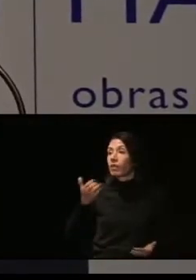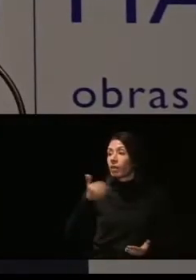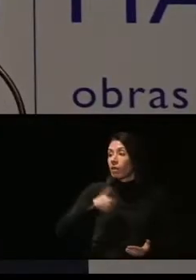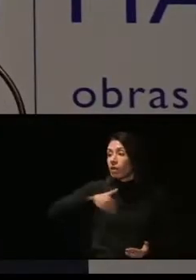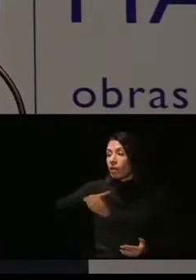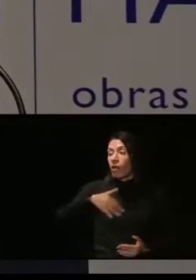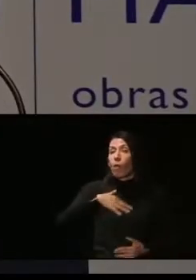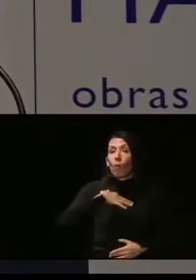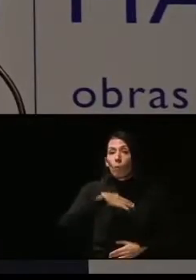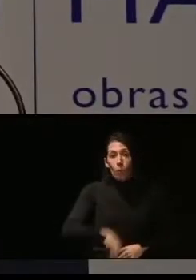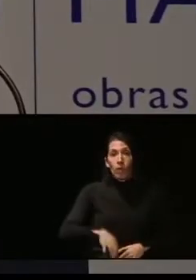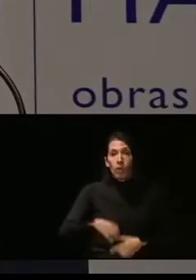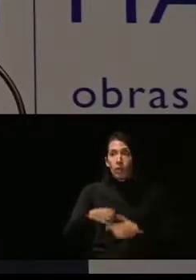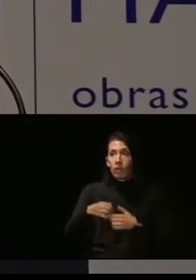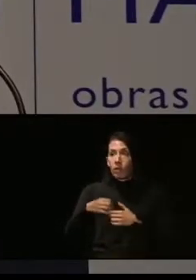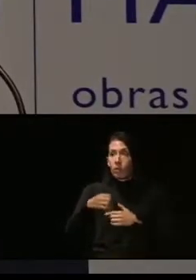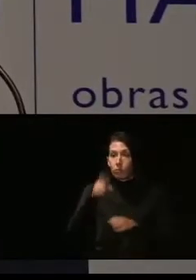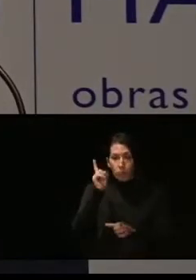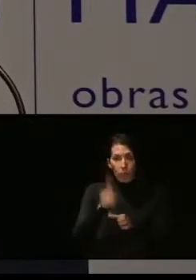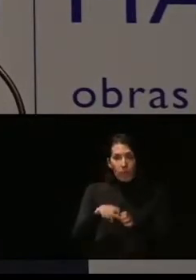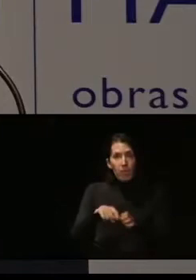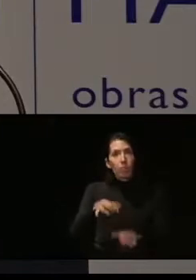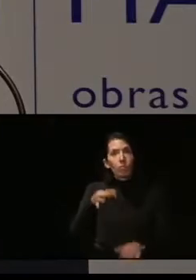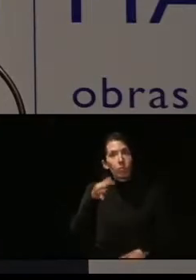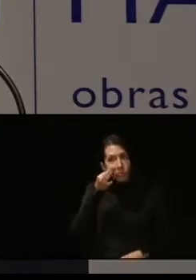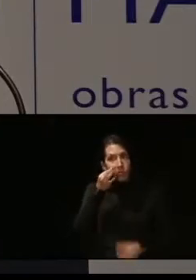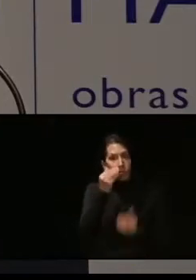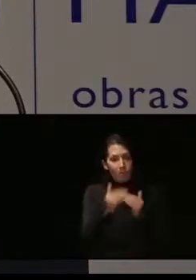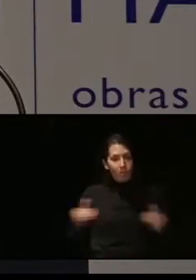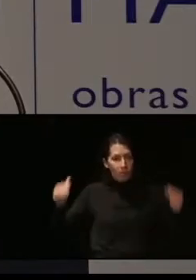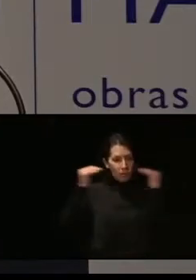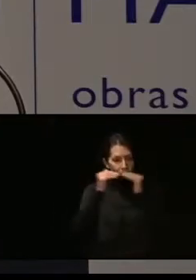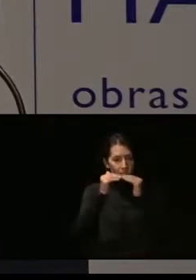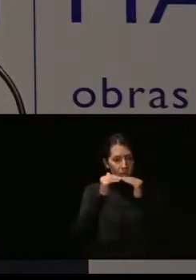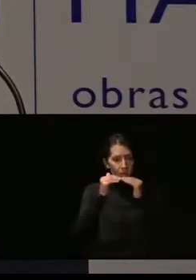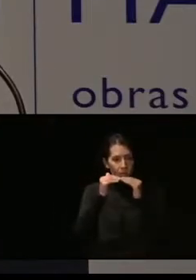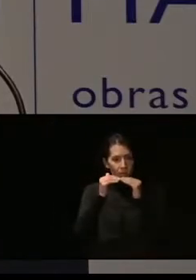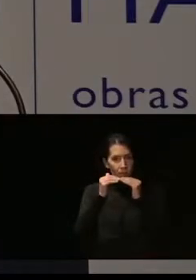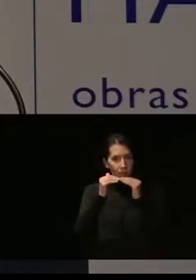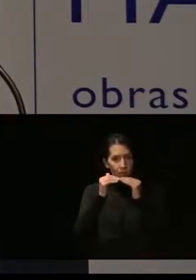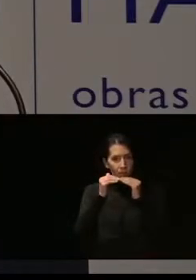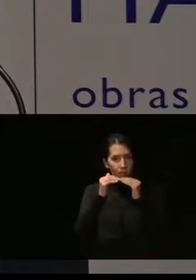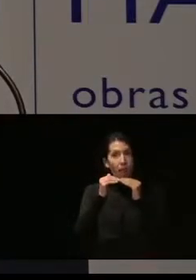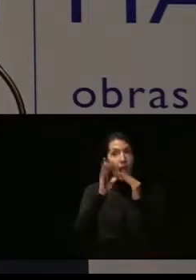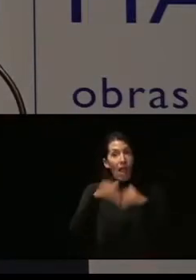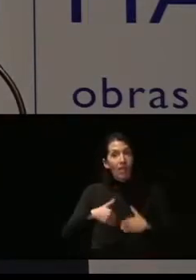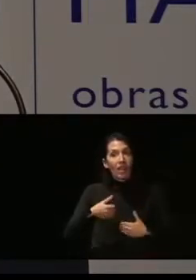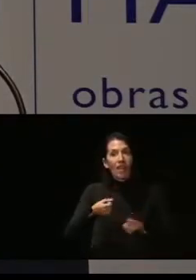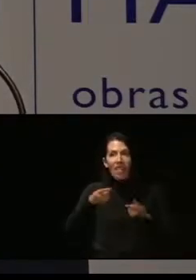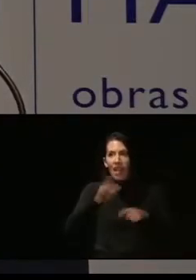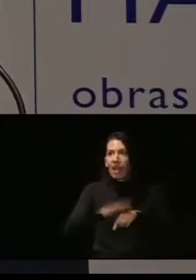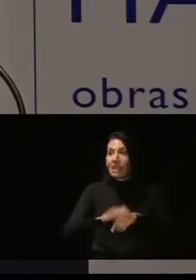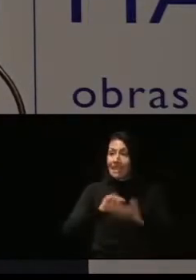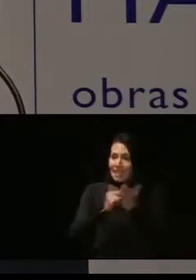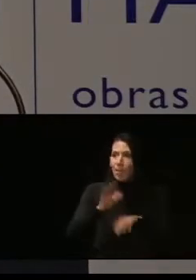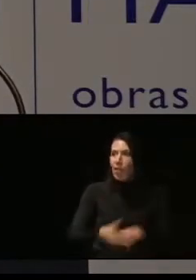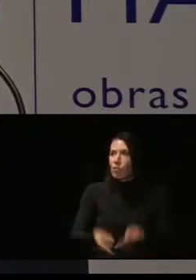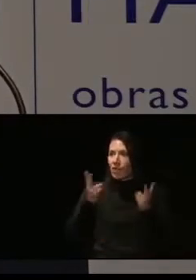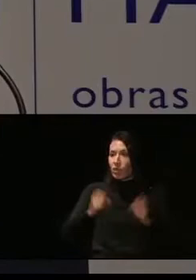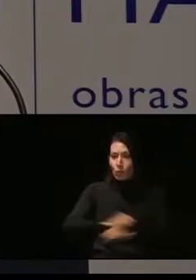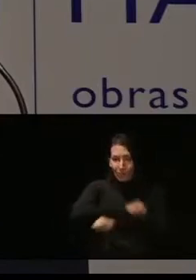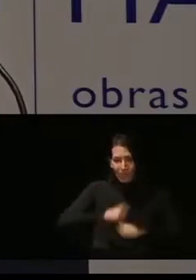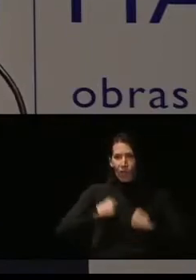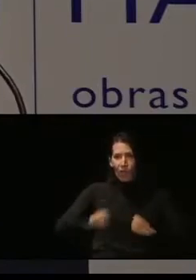la participación real en igualdad de condiciones, lo que sin duda va a fortalecer el sistema democrático. El Instituto